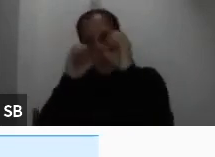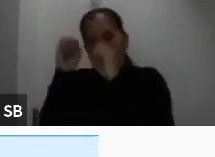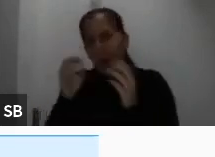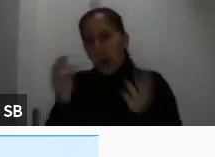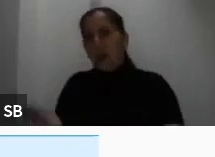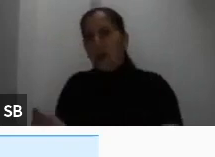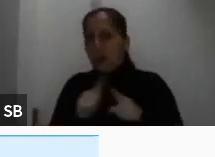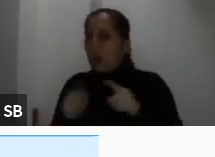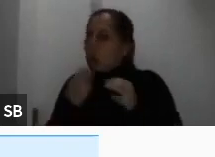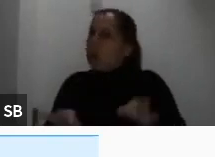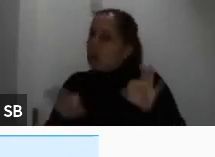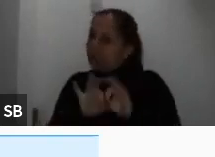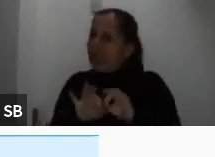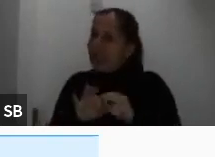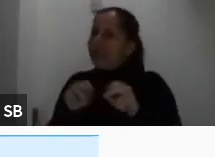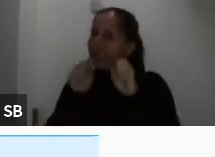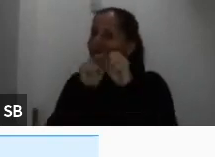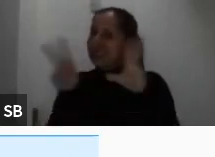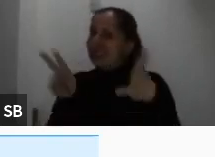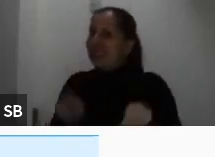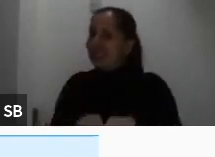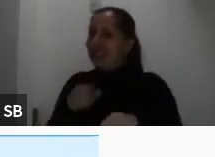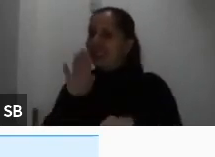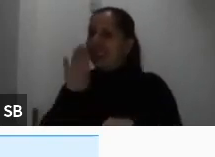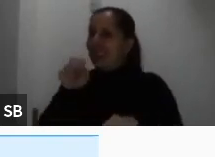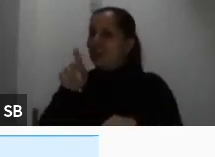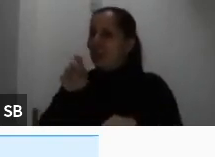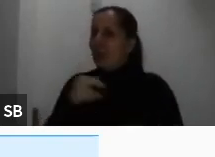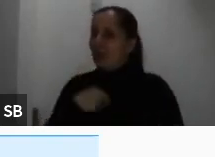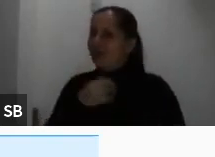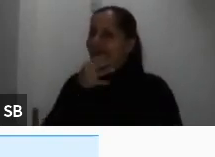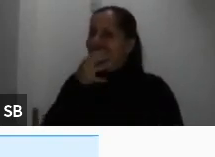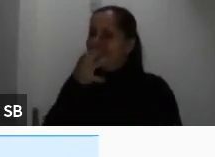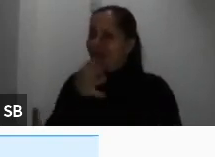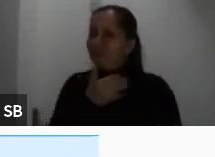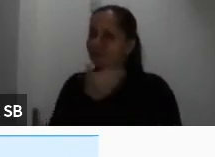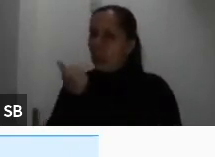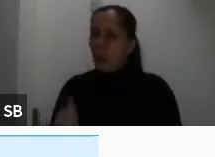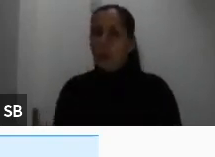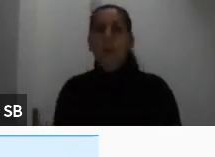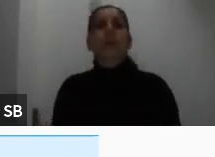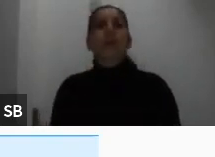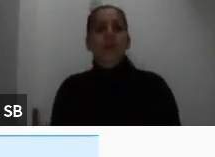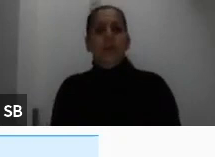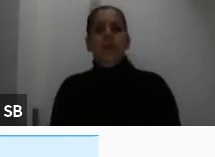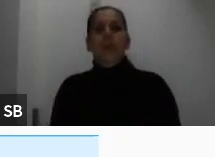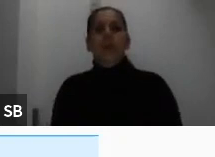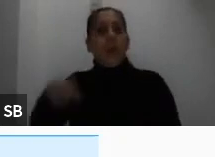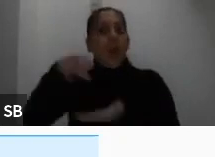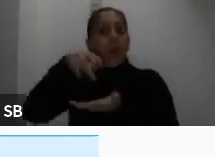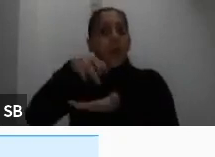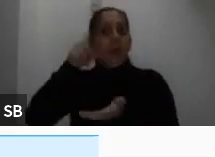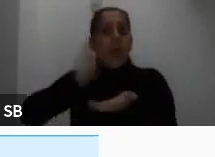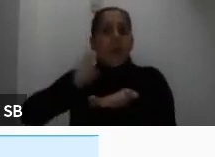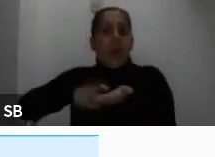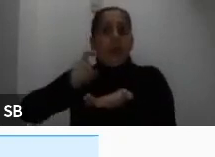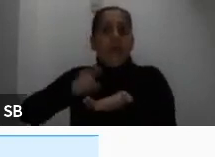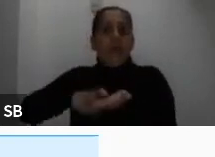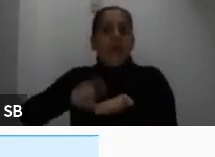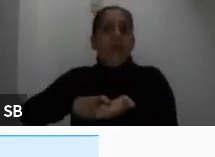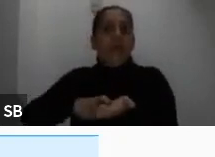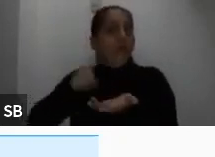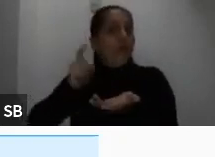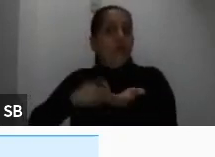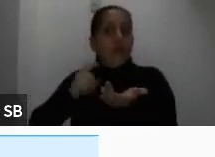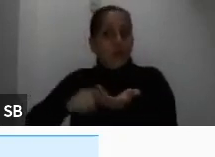recomendable el Internet Explorer. Importante en las deudas son cuatro preguntas muy concretas.